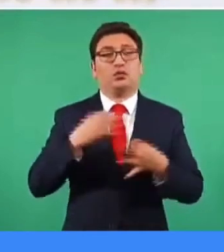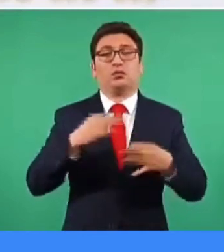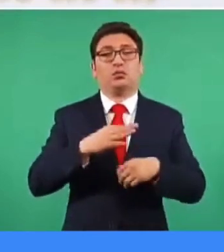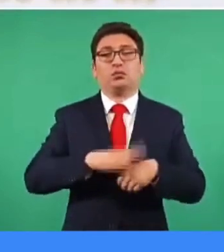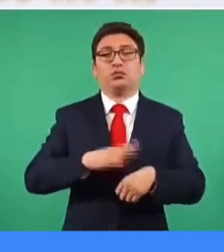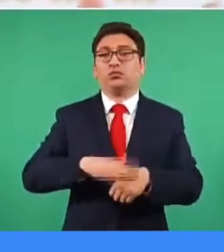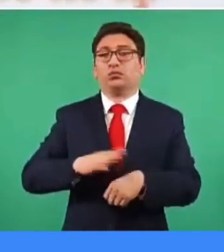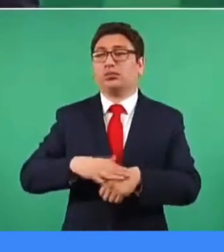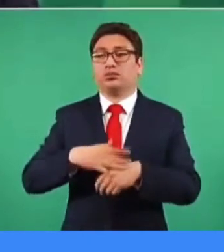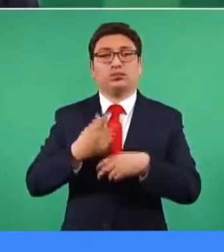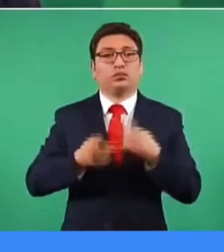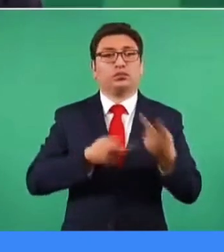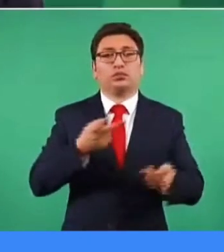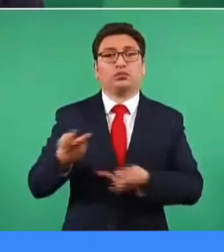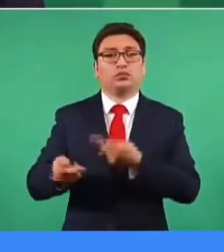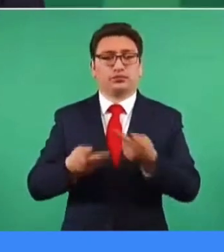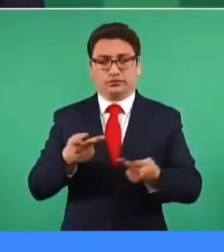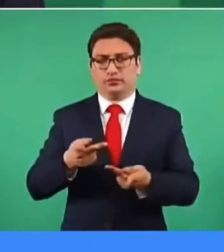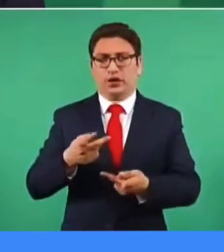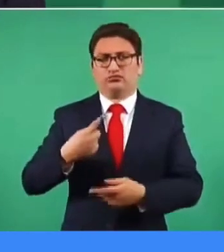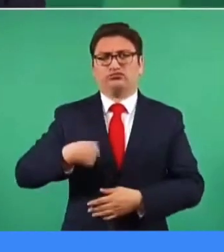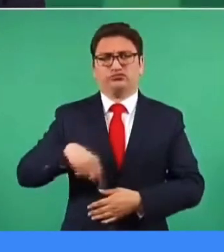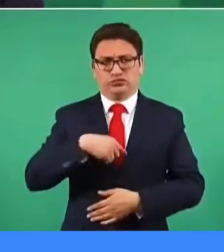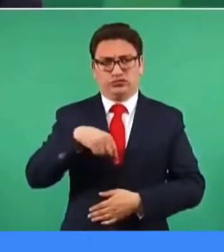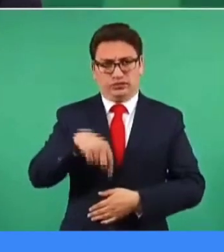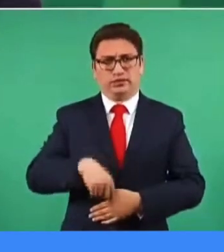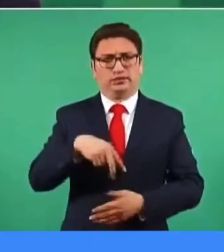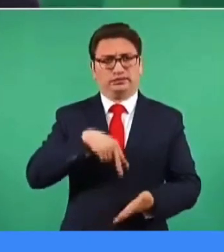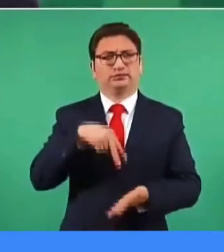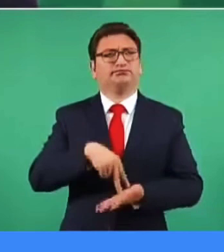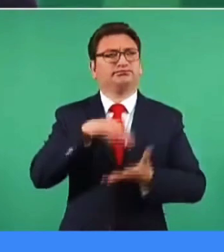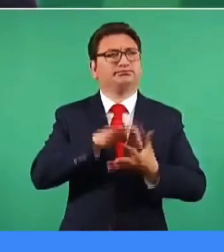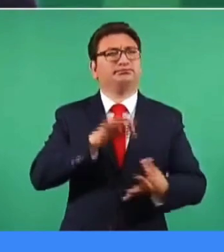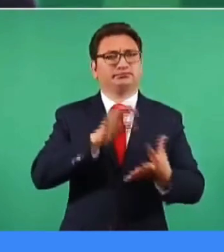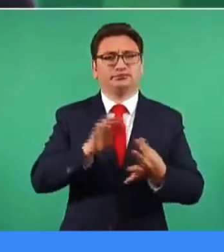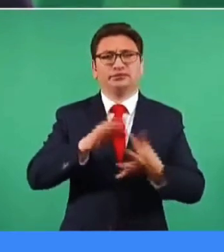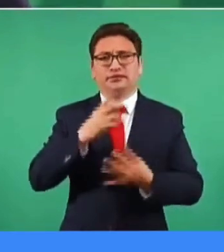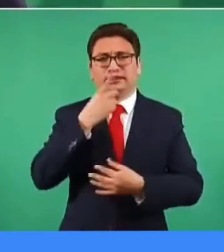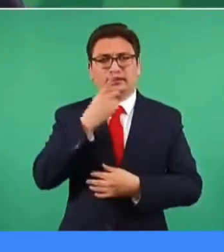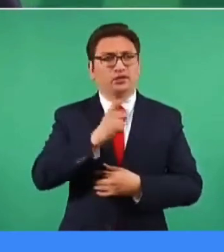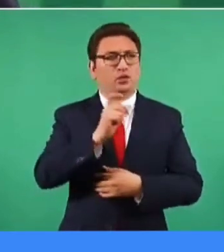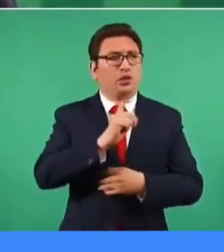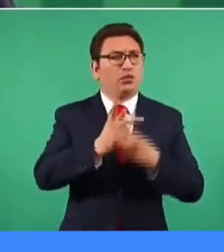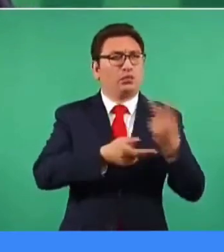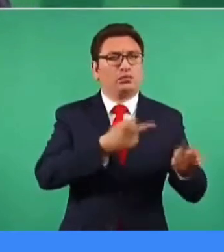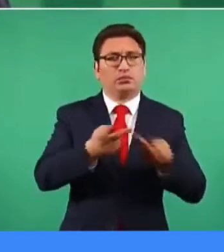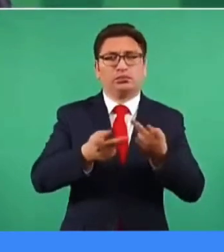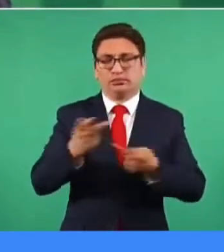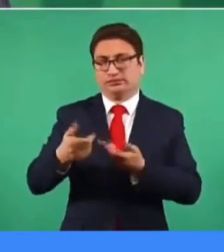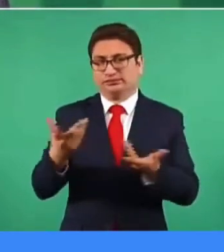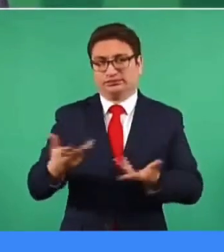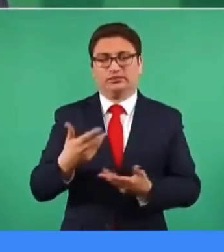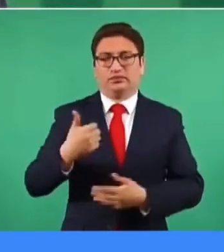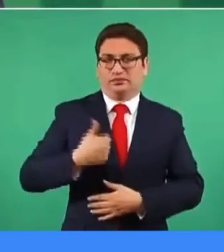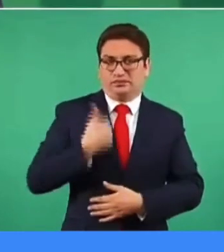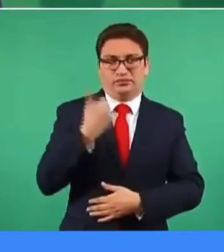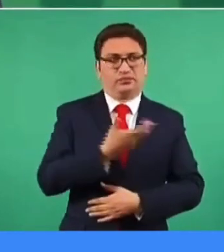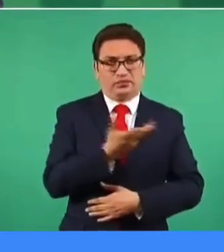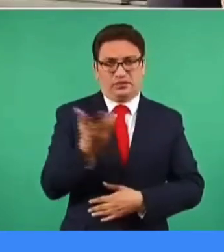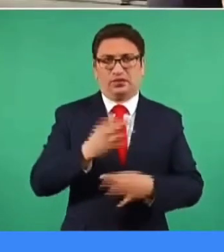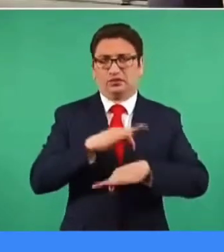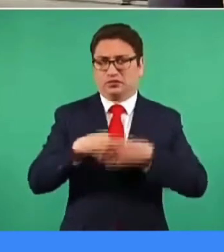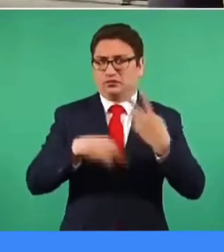aquí nosotros vamos a estar hablando de la consulta, aprovecho para invitar a la gente a